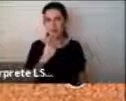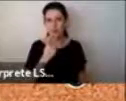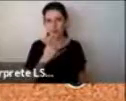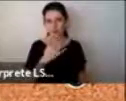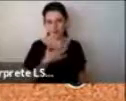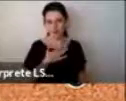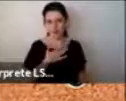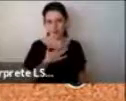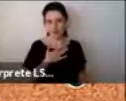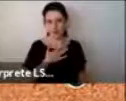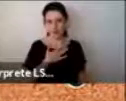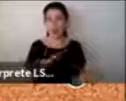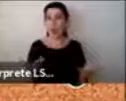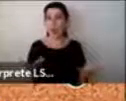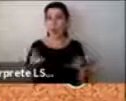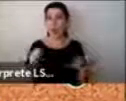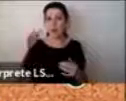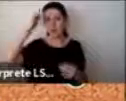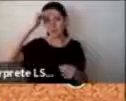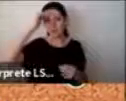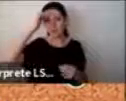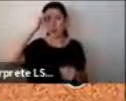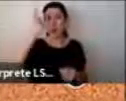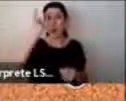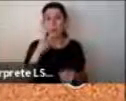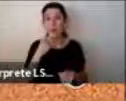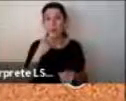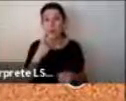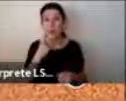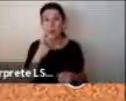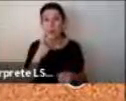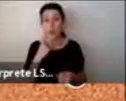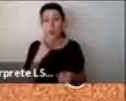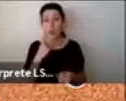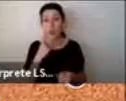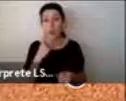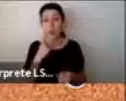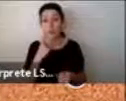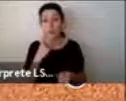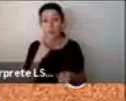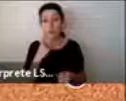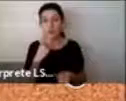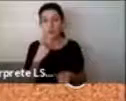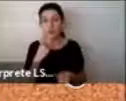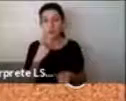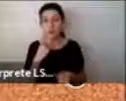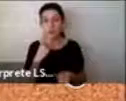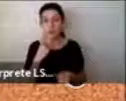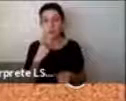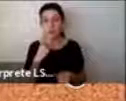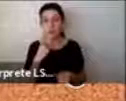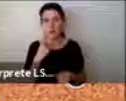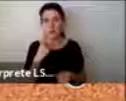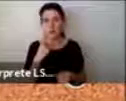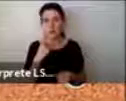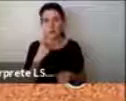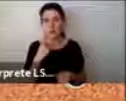puedo vivir un día podemos entenderla desde otra forma cuando hay alguien que pertenece a algún